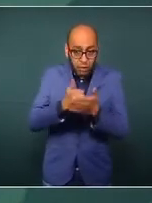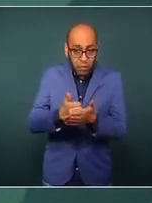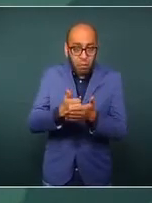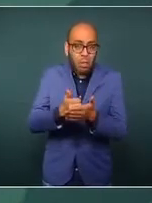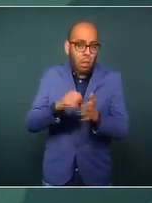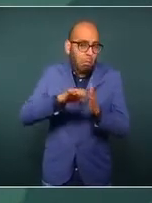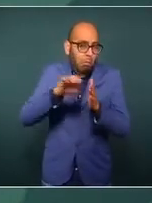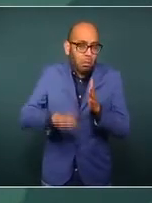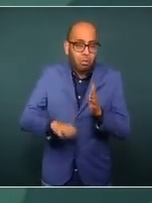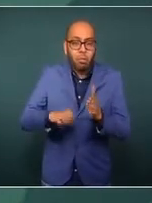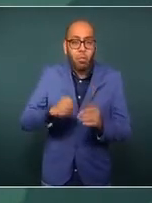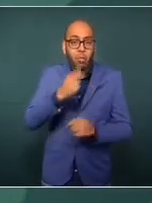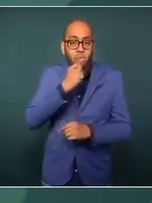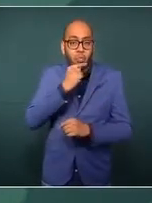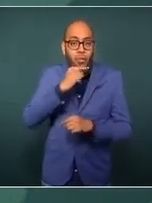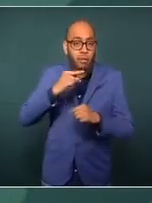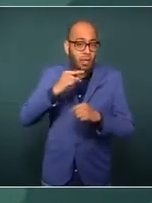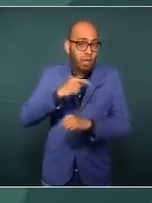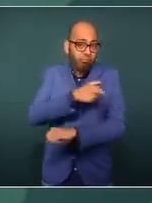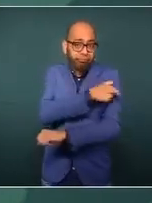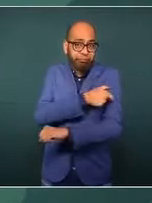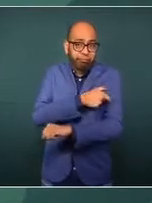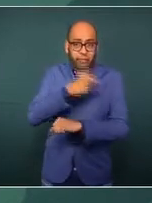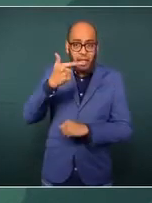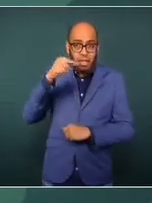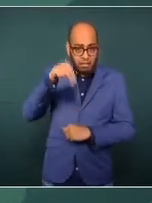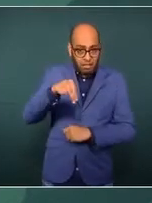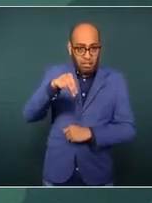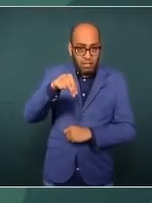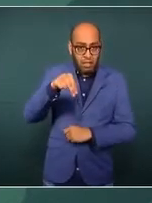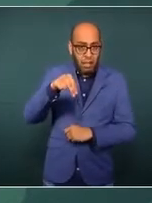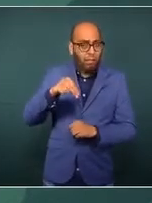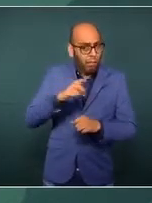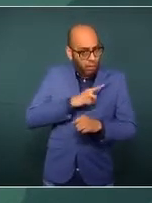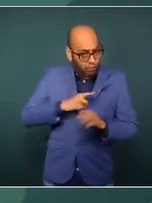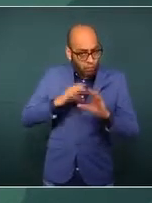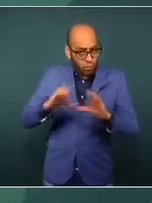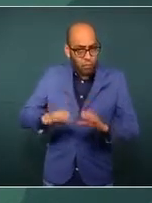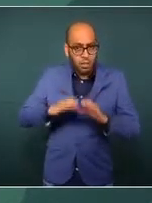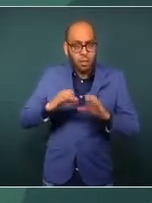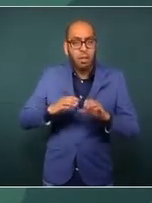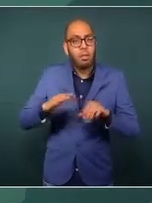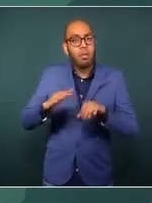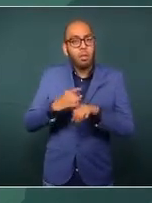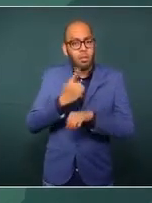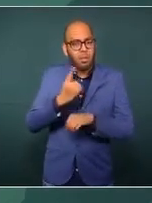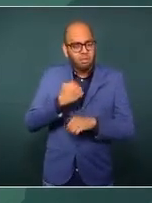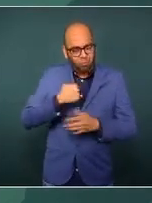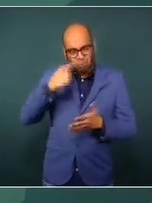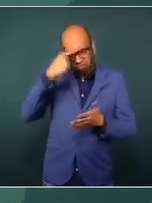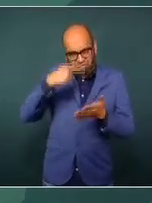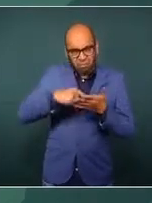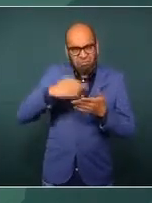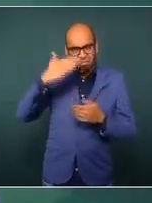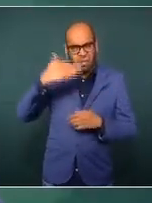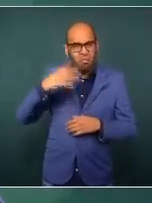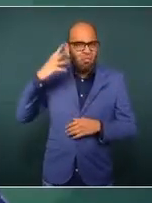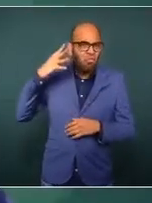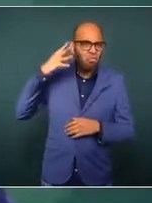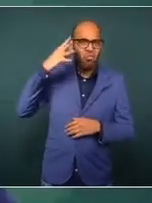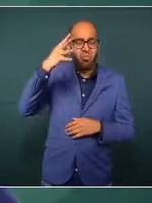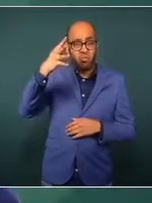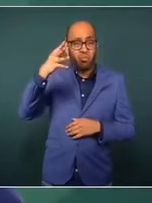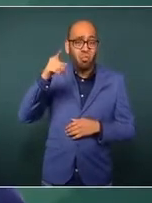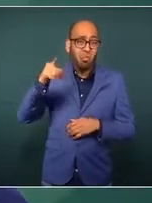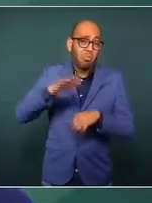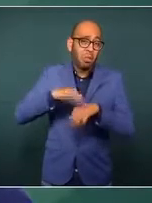Nacional tenemos que cuidarla porque estoy seguro que será en el futuro la institución más importante que vele